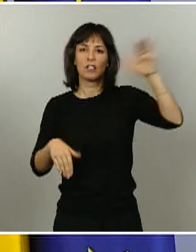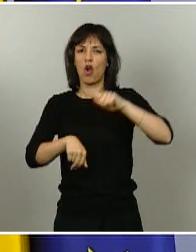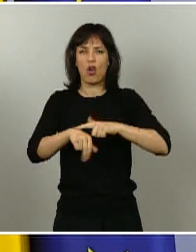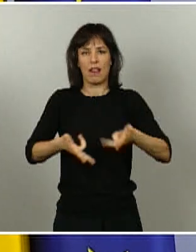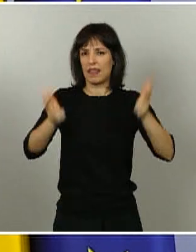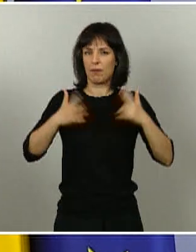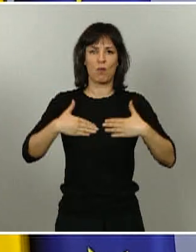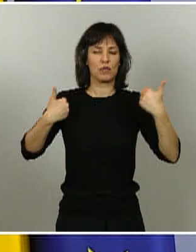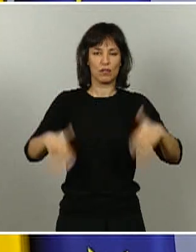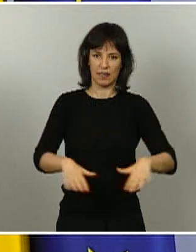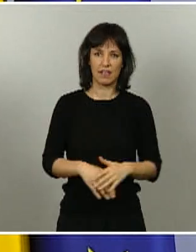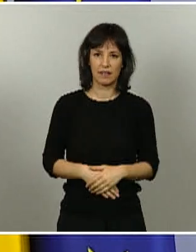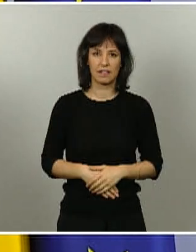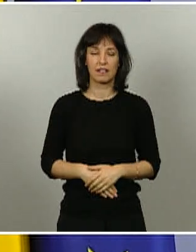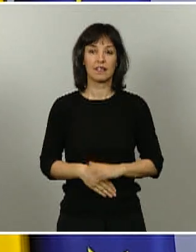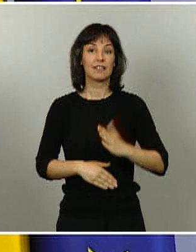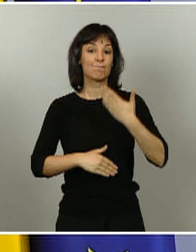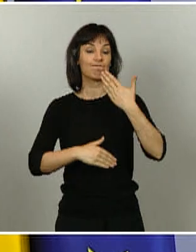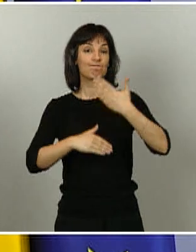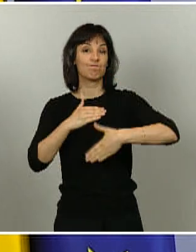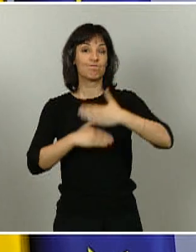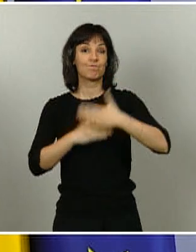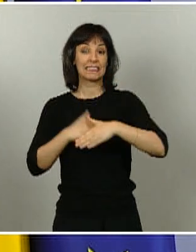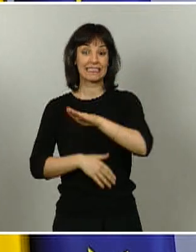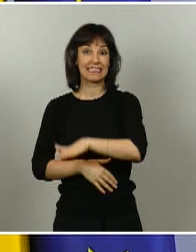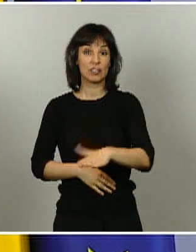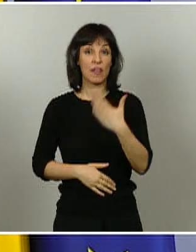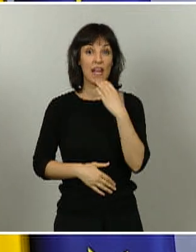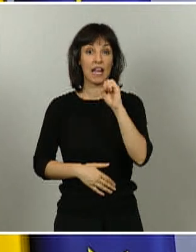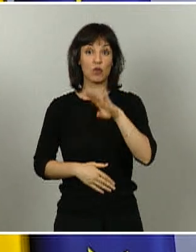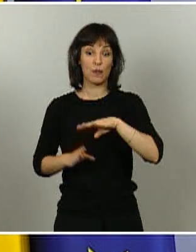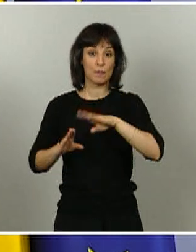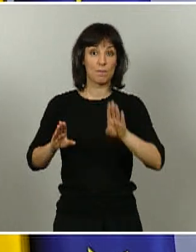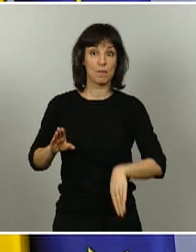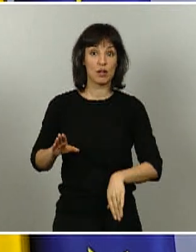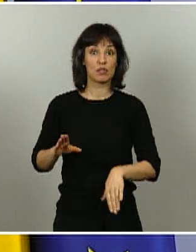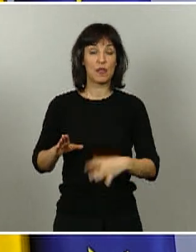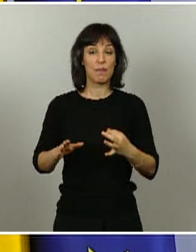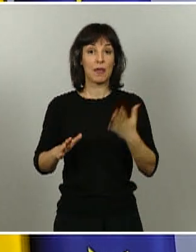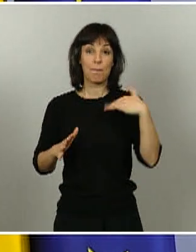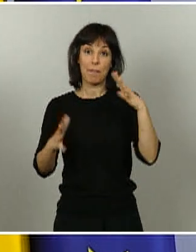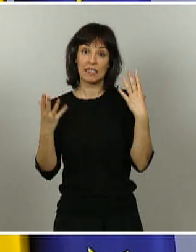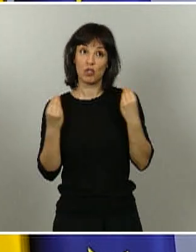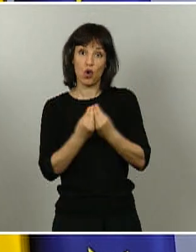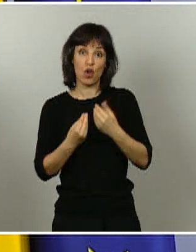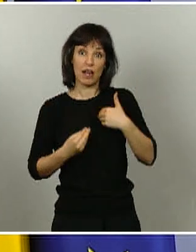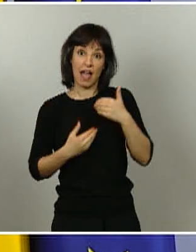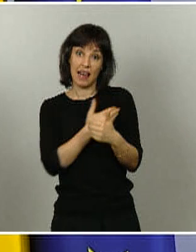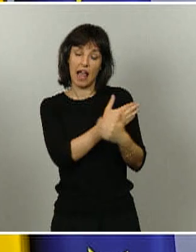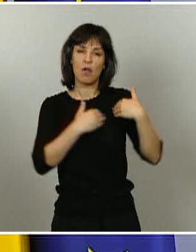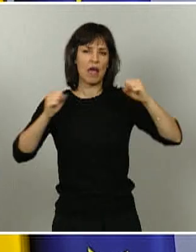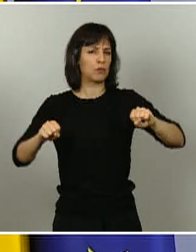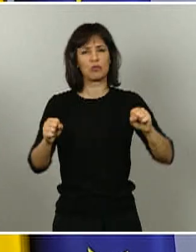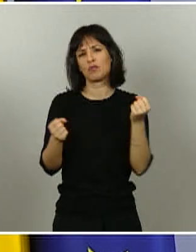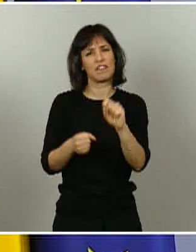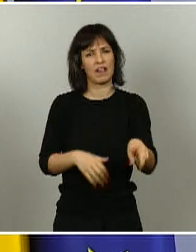la restricción de tener que los niños menos de 14 años tener que efectuar sus paseos con un adulto, pueden efectuar sus paseos con